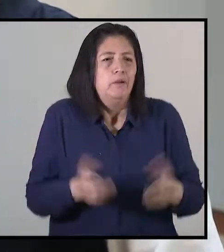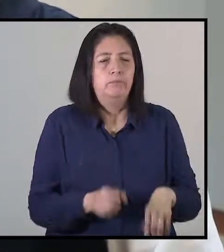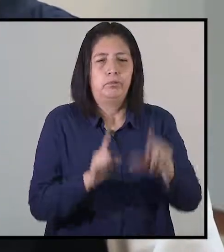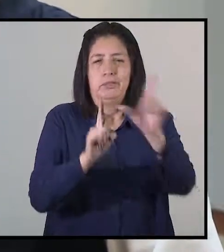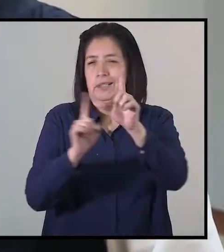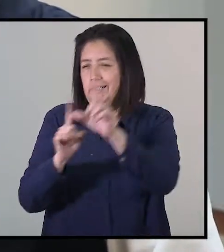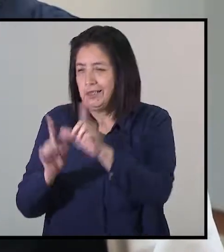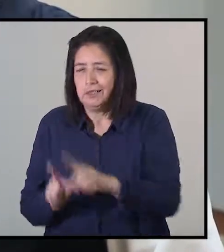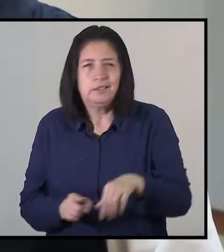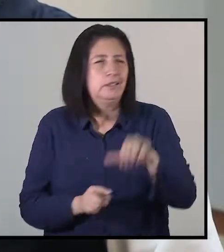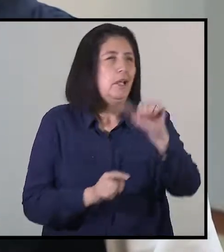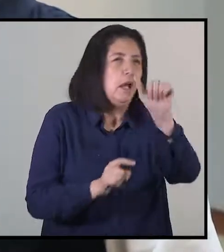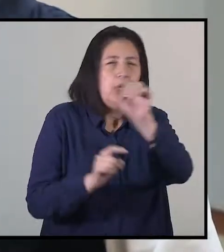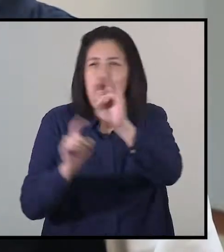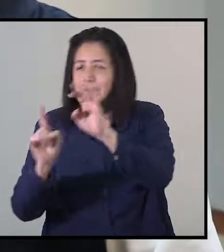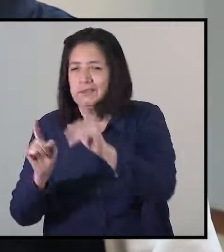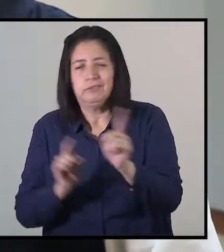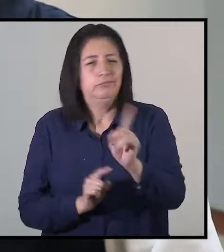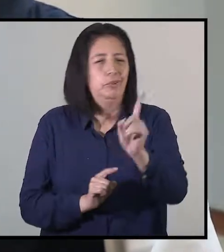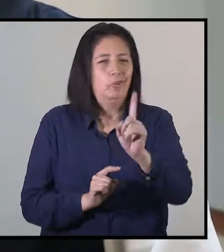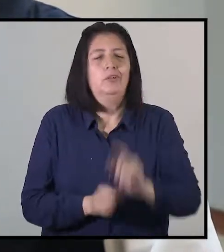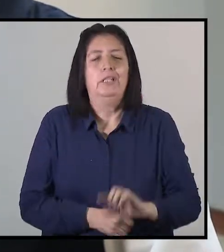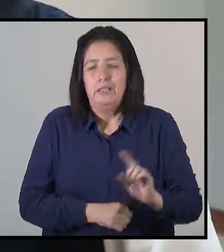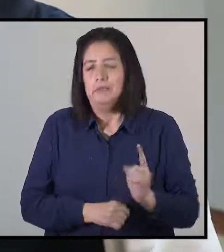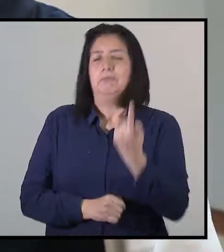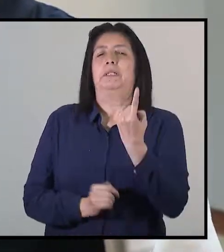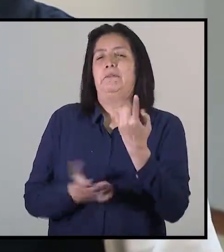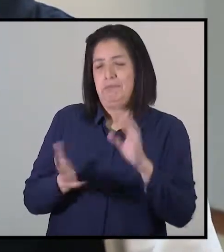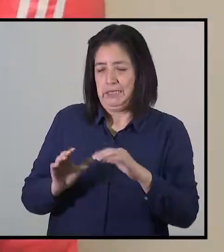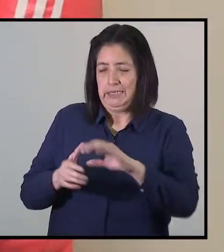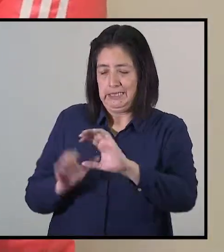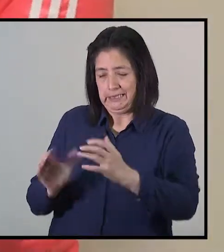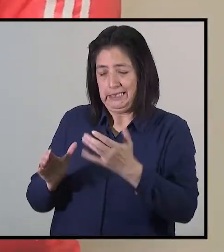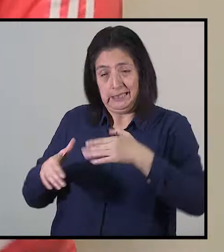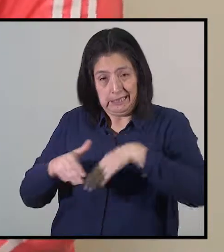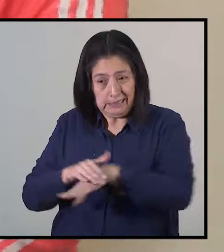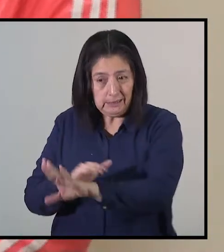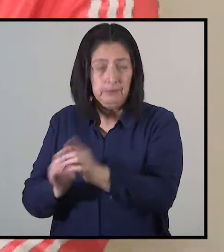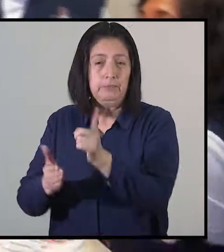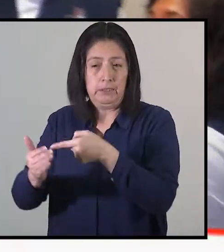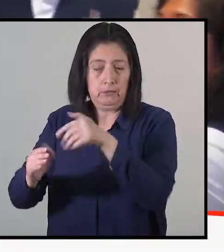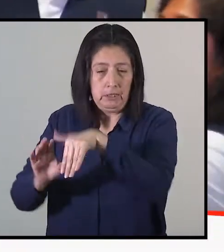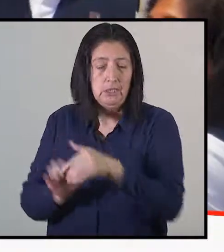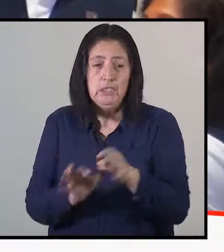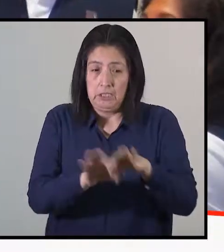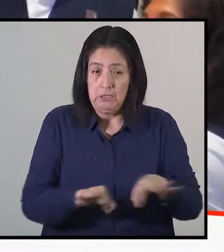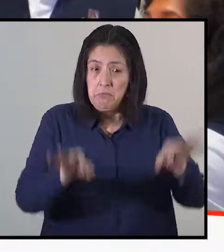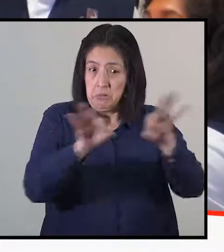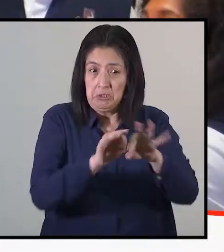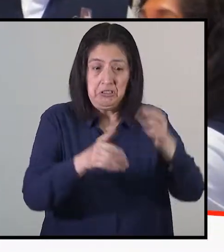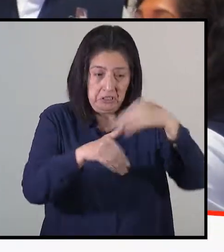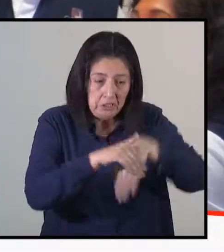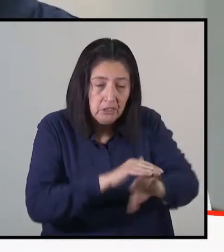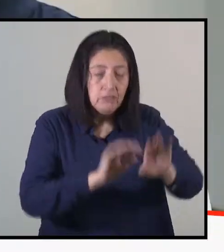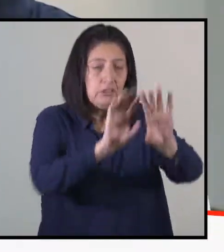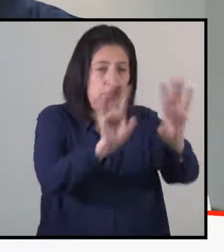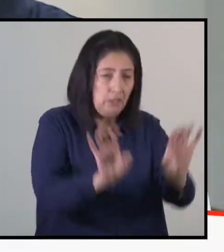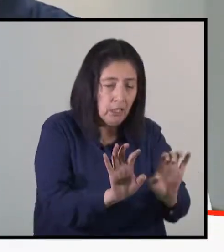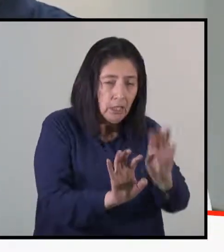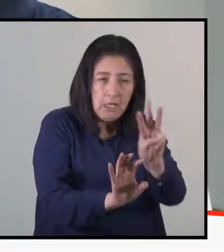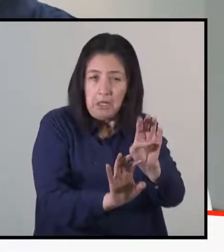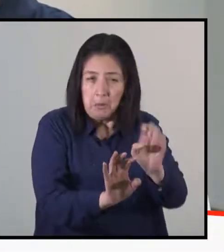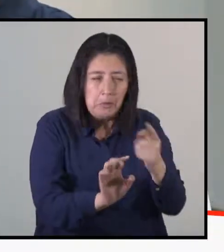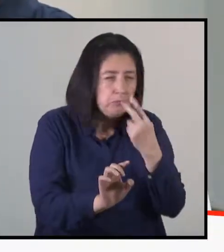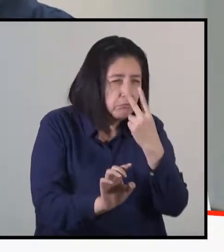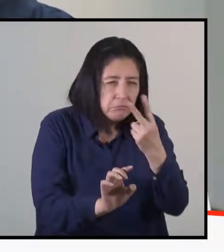sino van a estar concentradas en las primeras aulas de todos los locales de votación. Es muy importante que las personas ingresen a la página web de la OMP, verifiquen